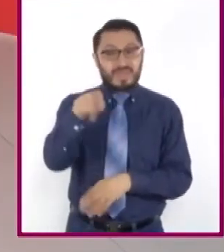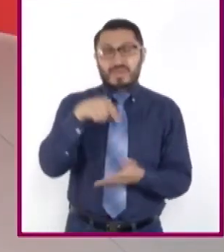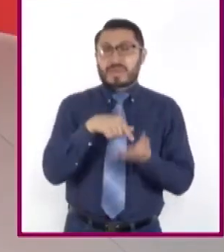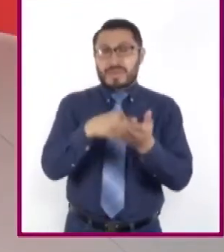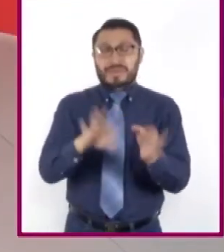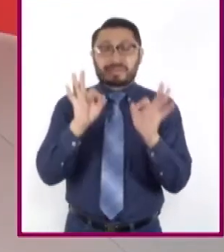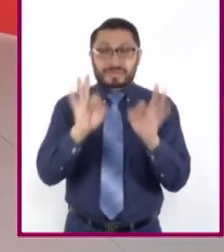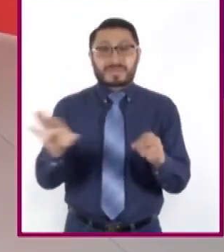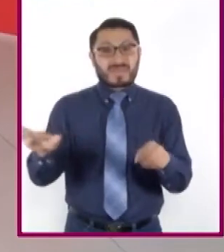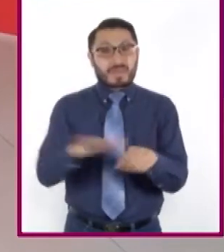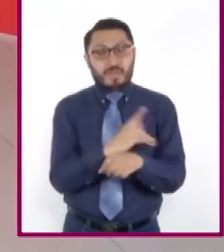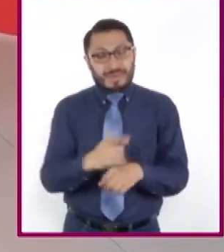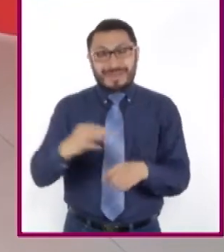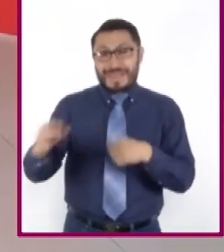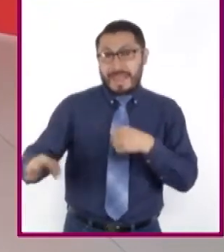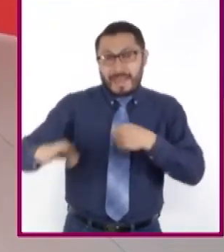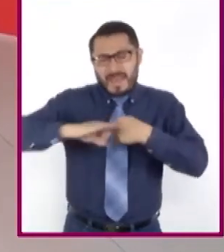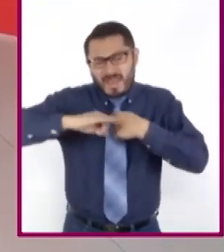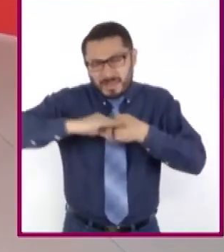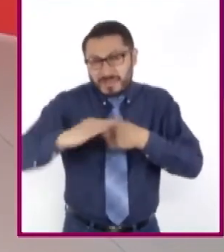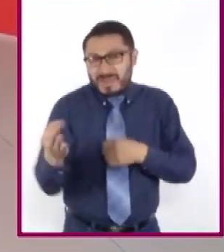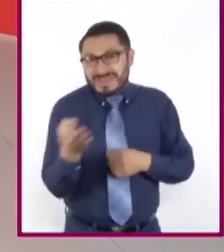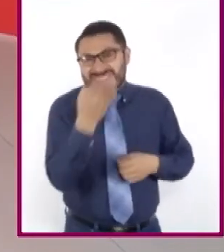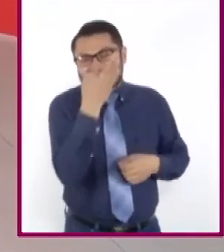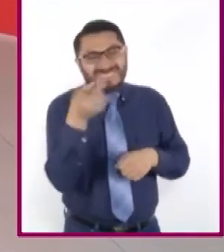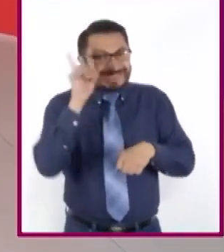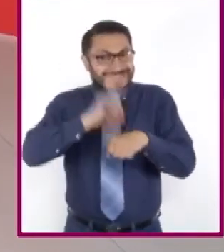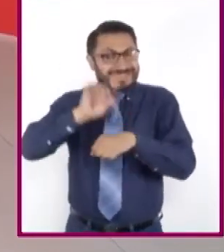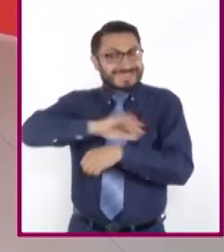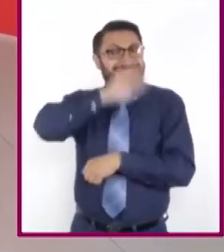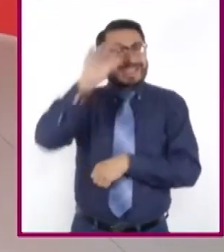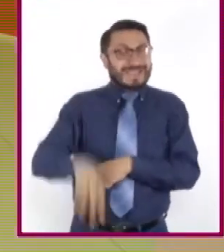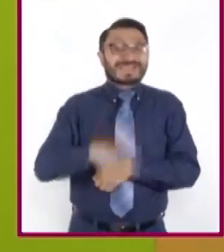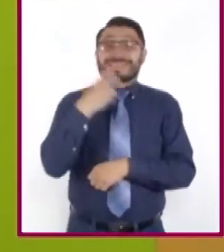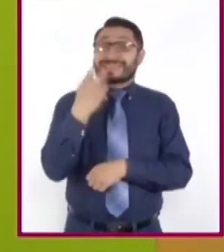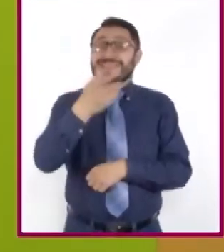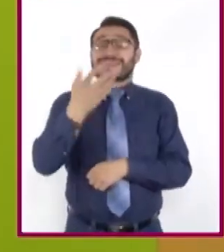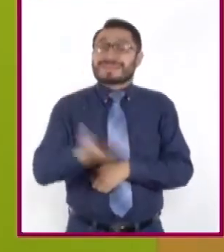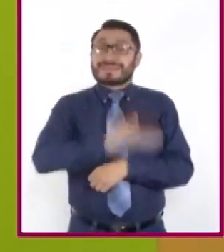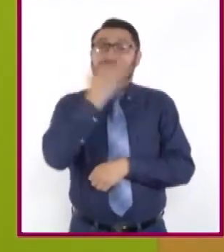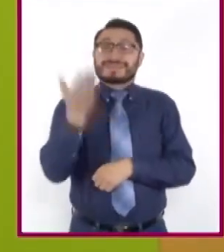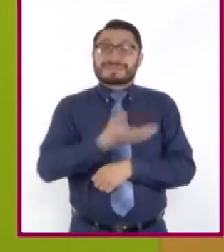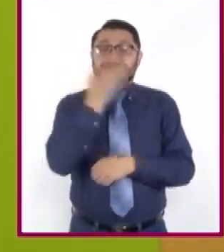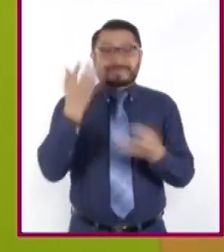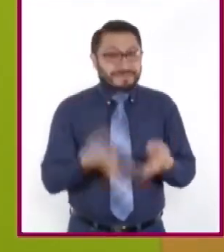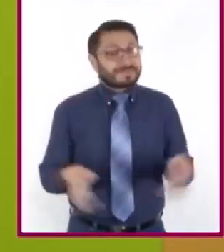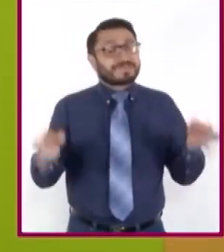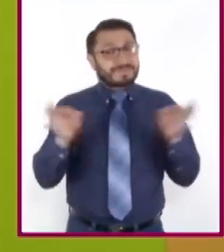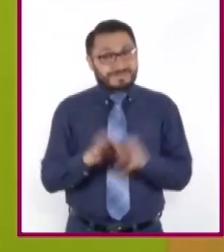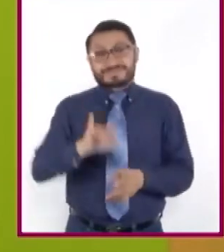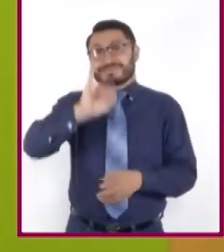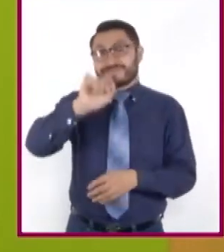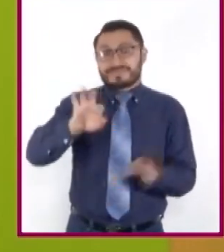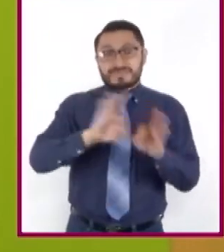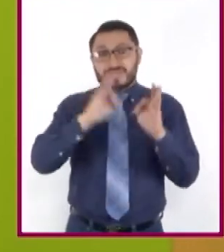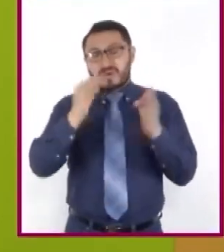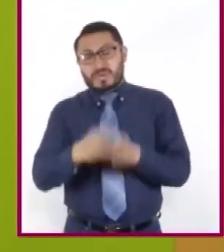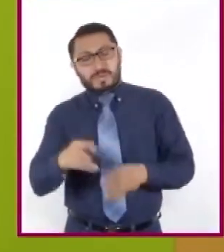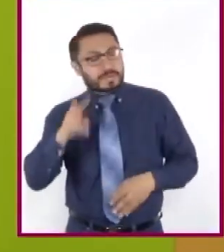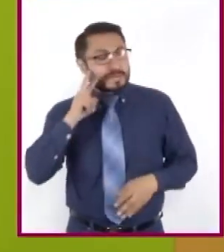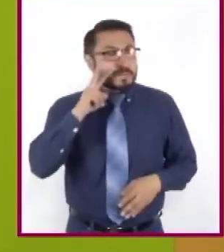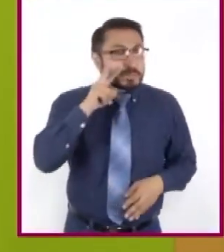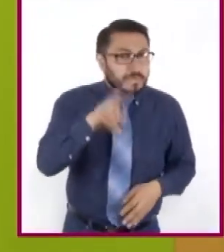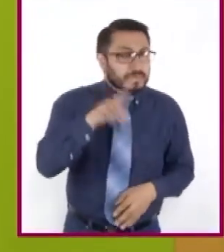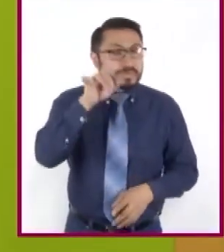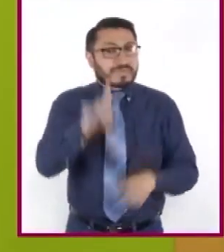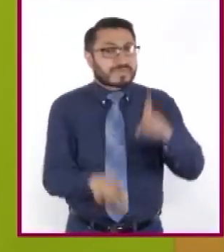acercando a una celebración tradicional como lo es el Día de los Muertos. Así es. Nuestra forma de percibir tiene que ver